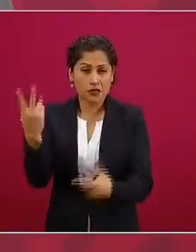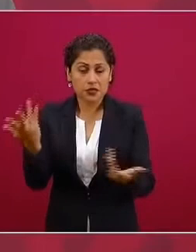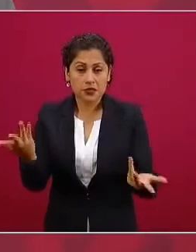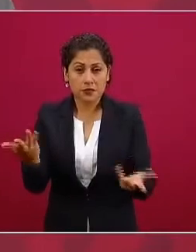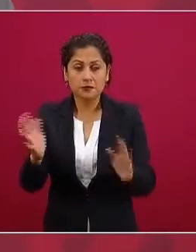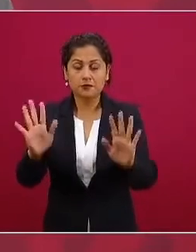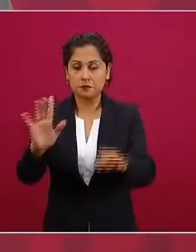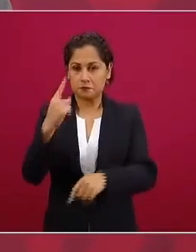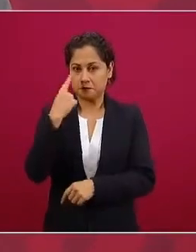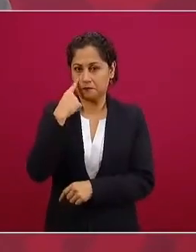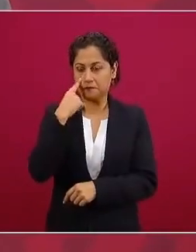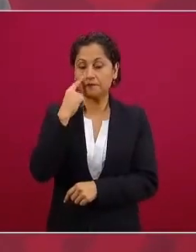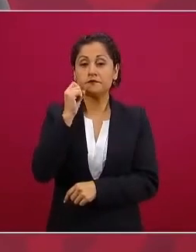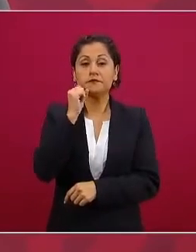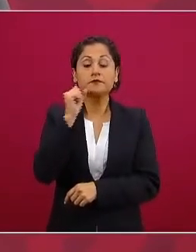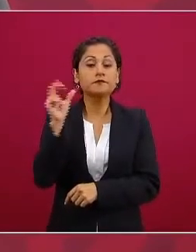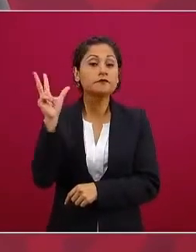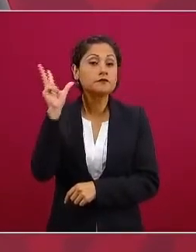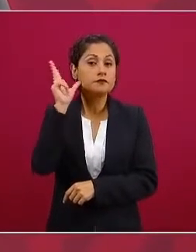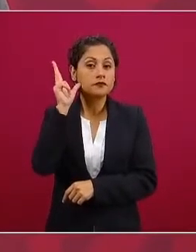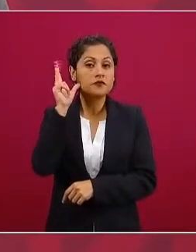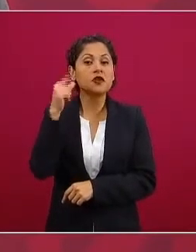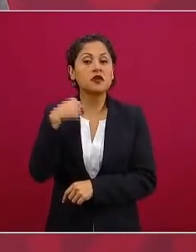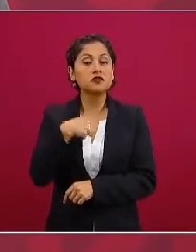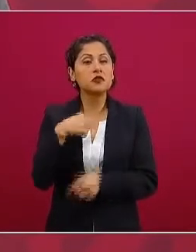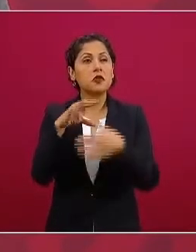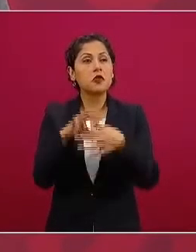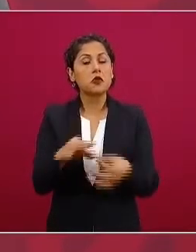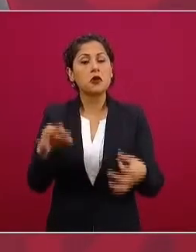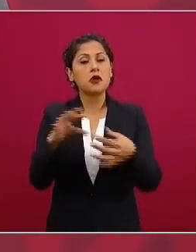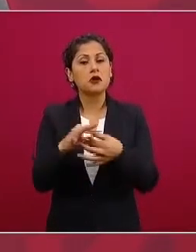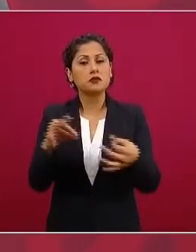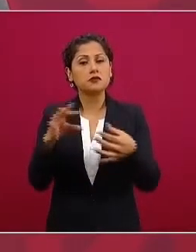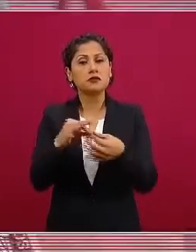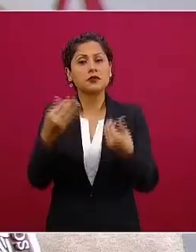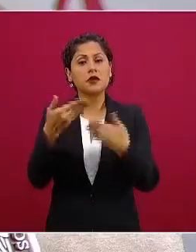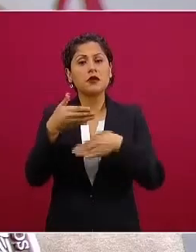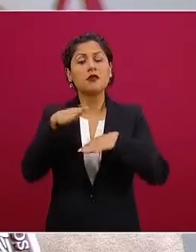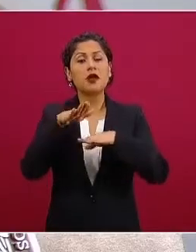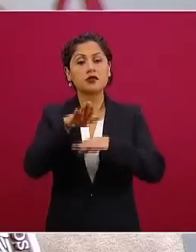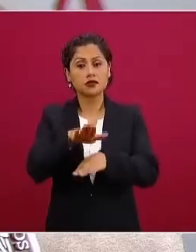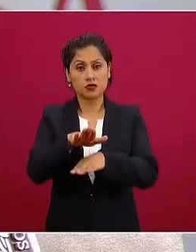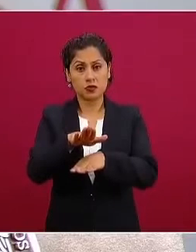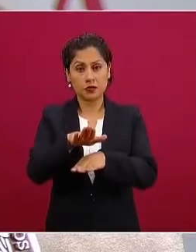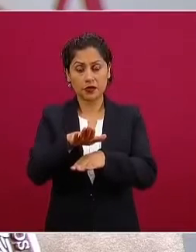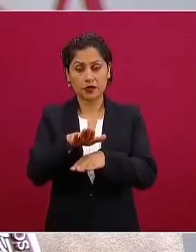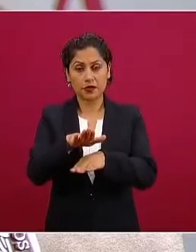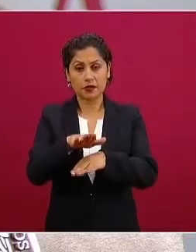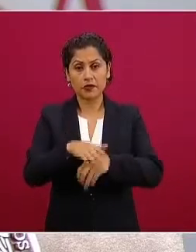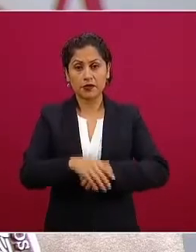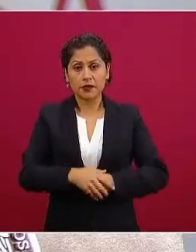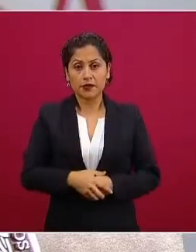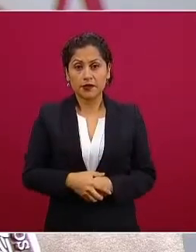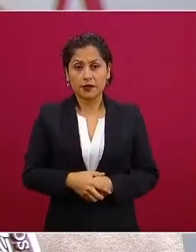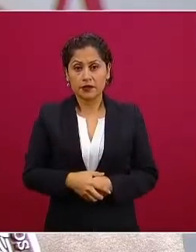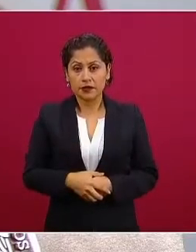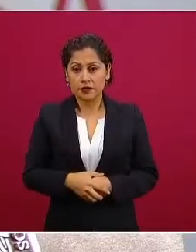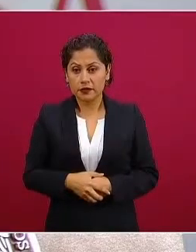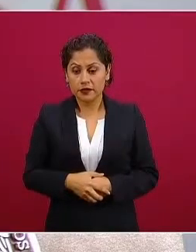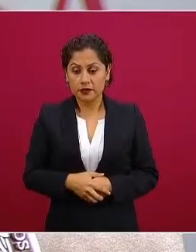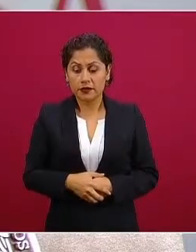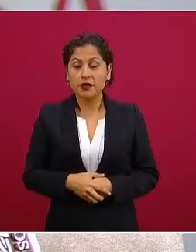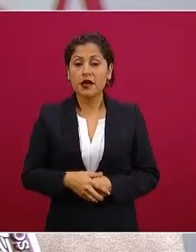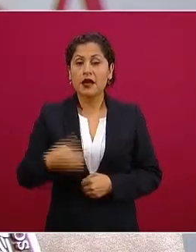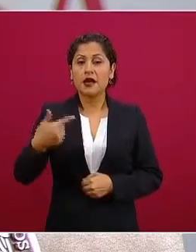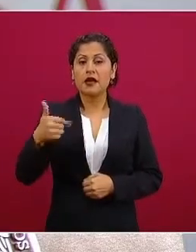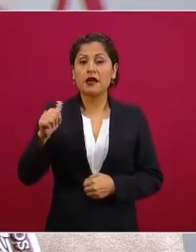comentaba yo de lo de la detención de Genaro García Luna